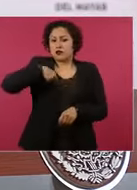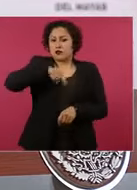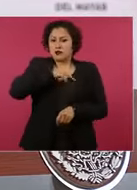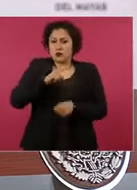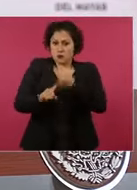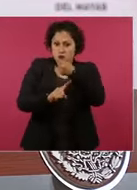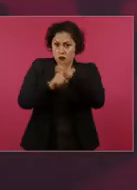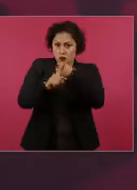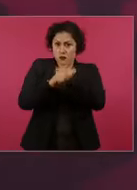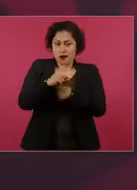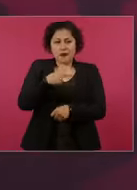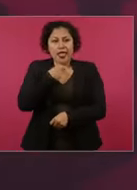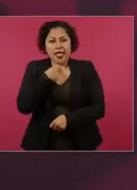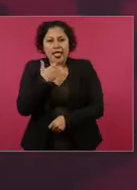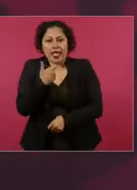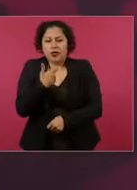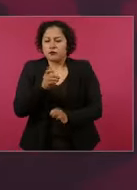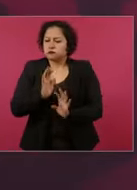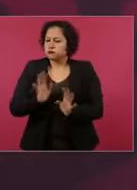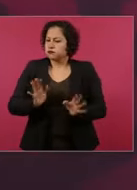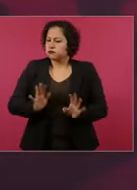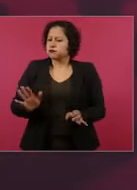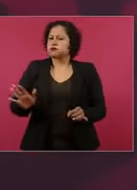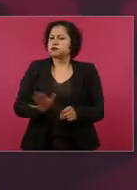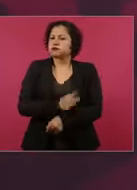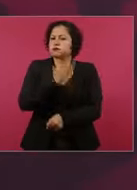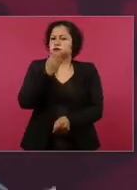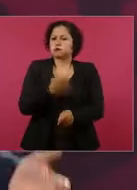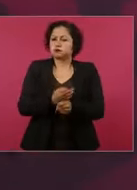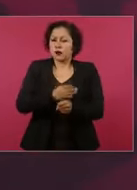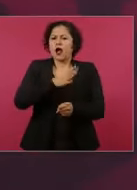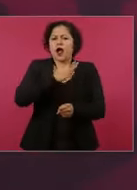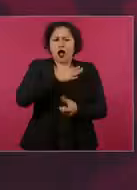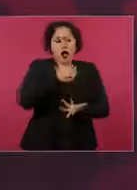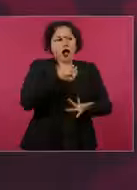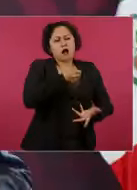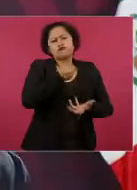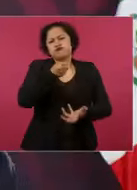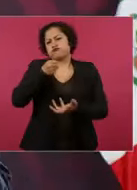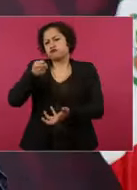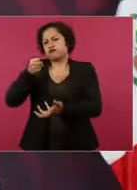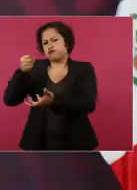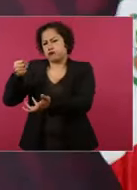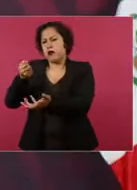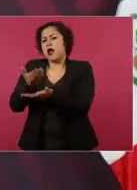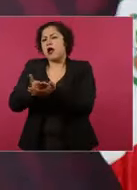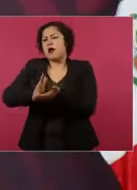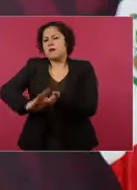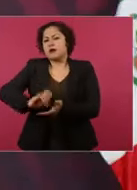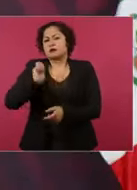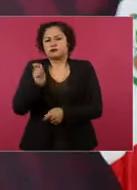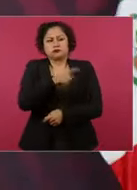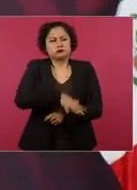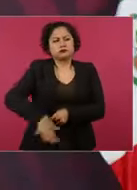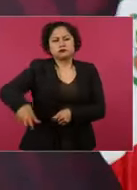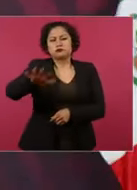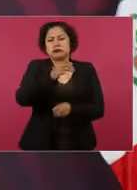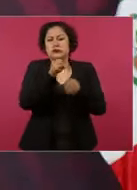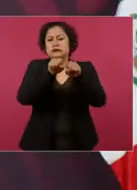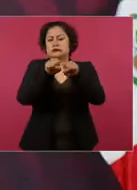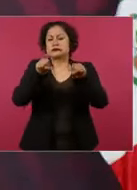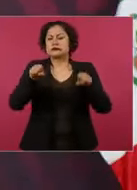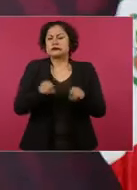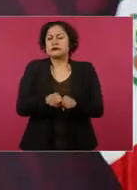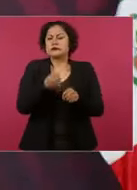que se requieren para dejar un buen sistema de salud, que es